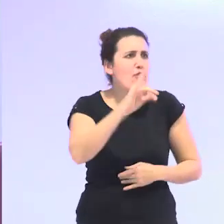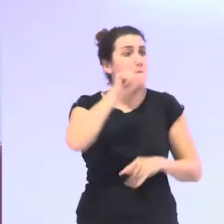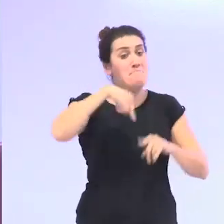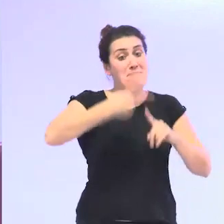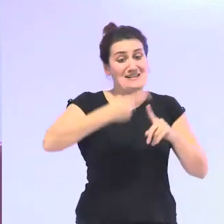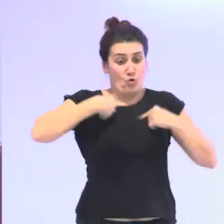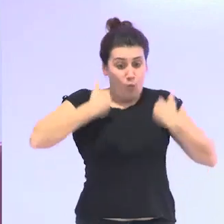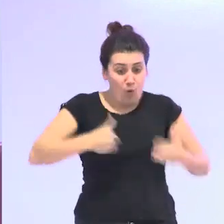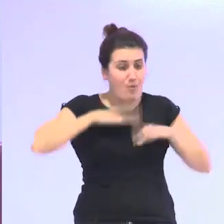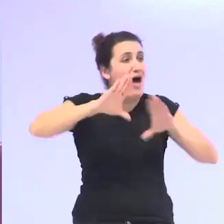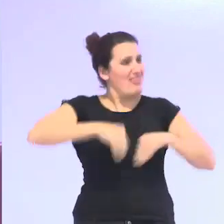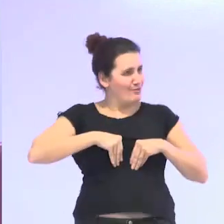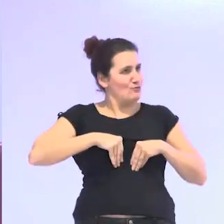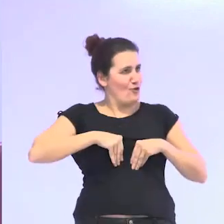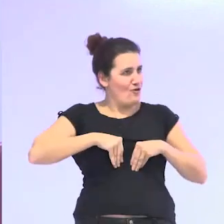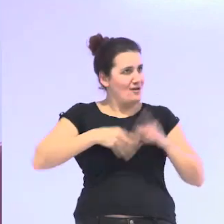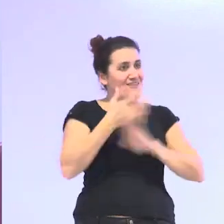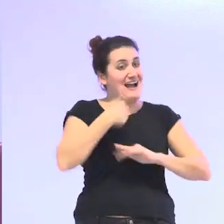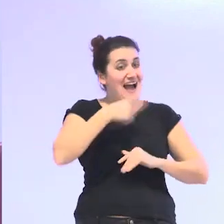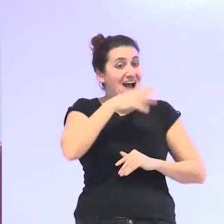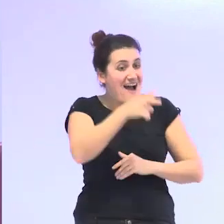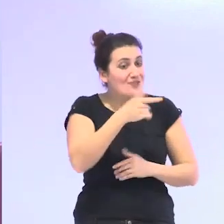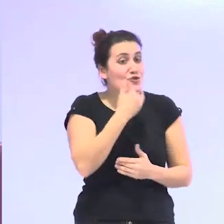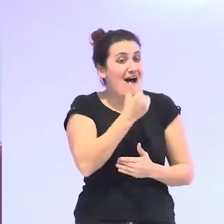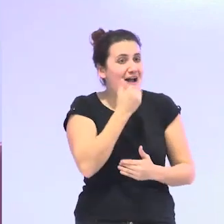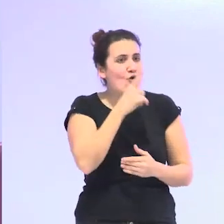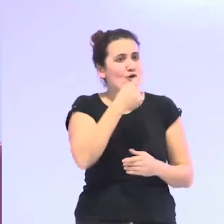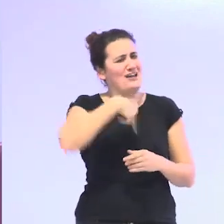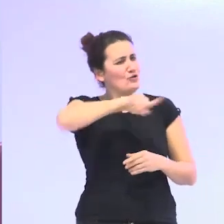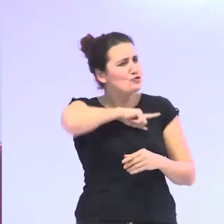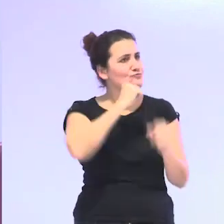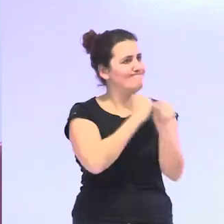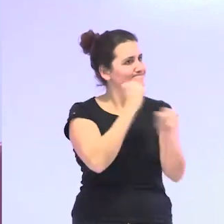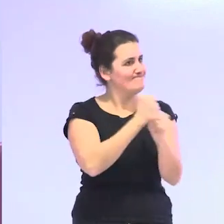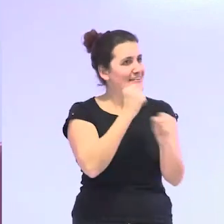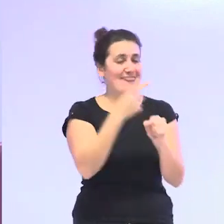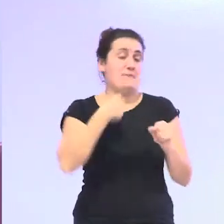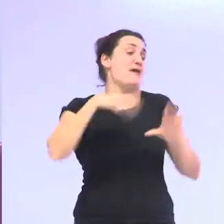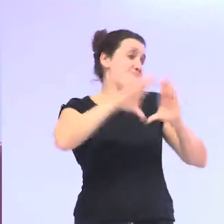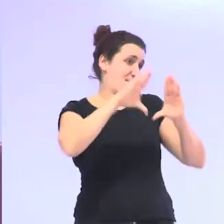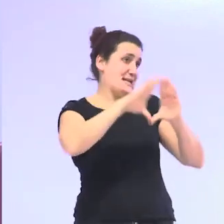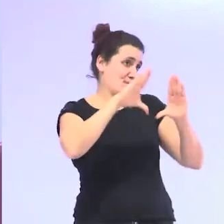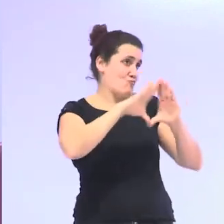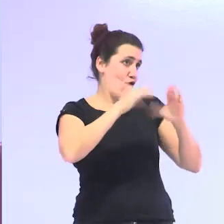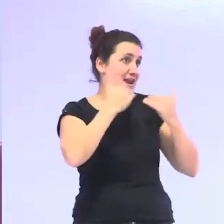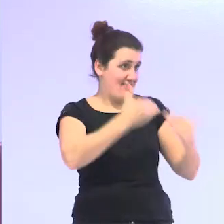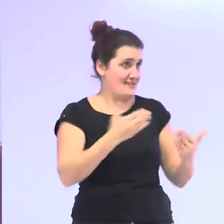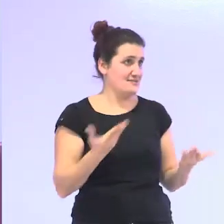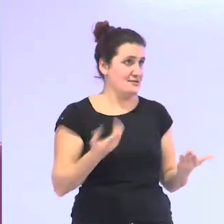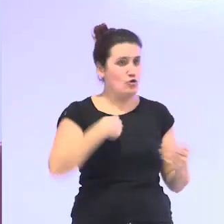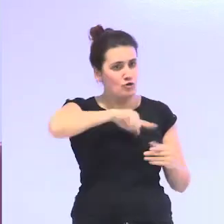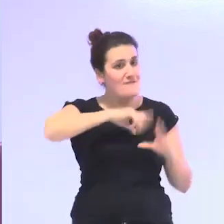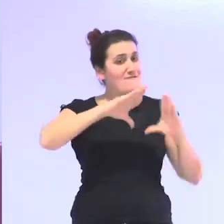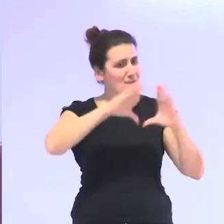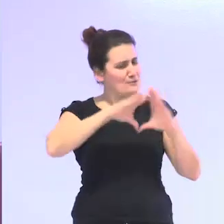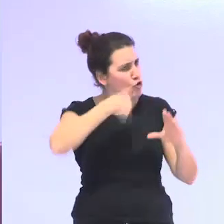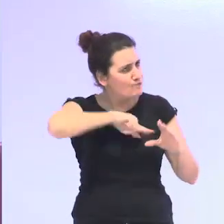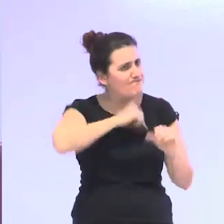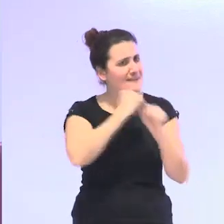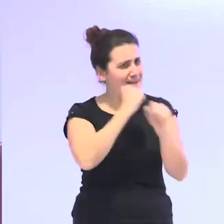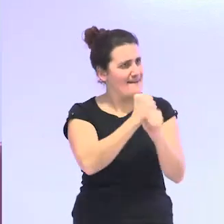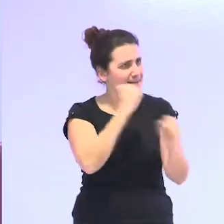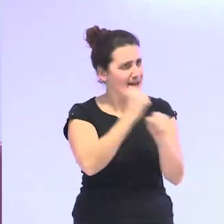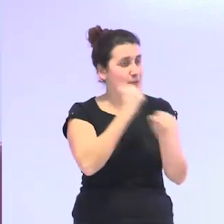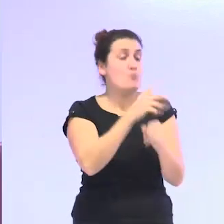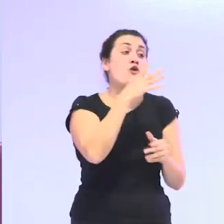cuerpo y eso es algo que diré también al final que tenemos que trabajar mucho desde el feminismo tenemos que trabajar mucho que ha trabajado